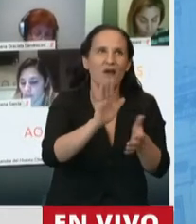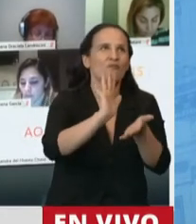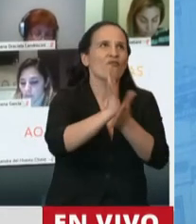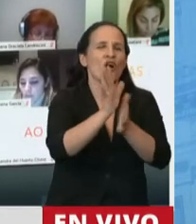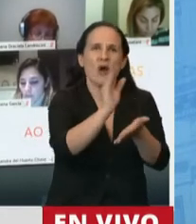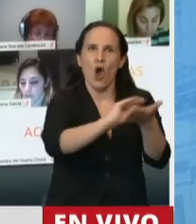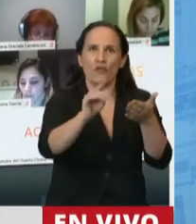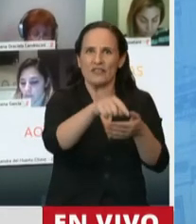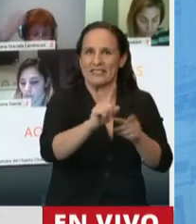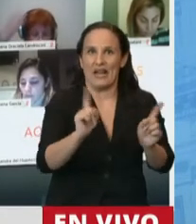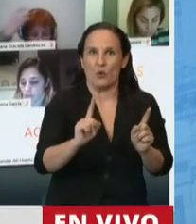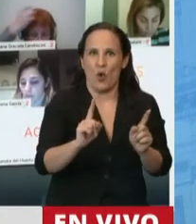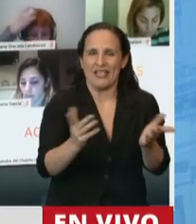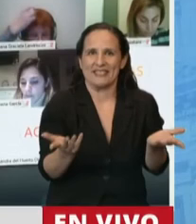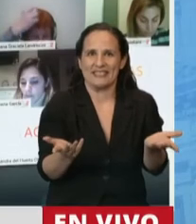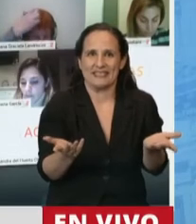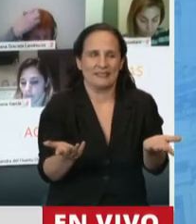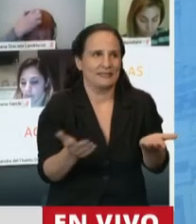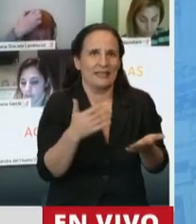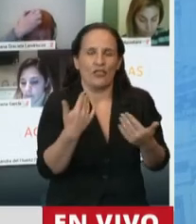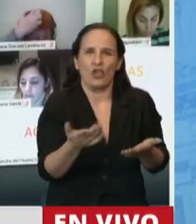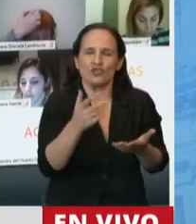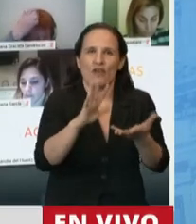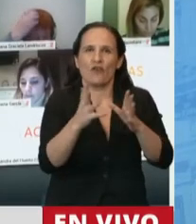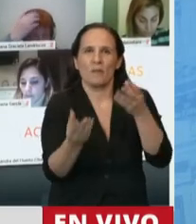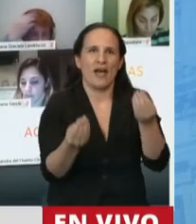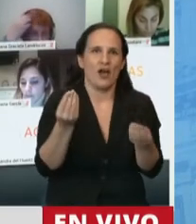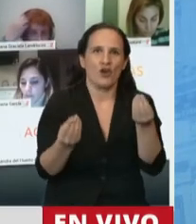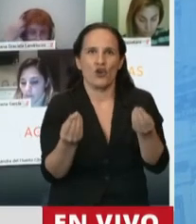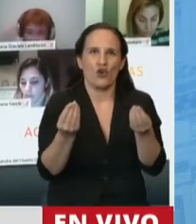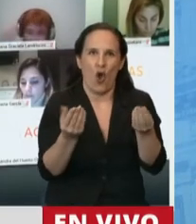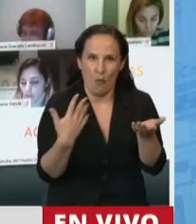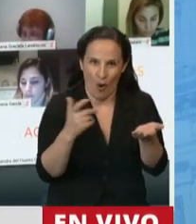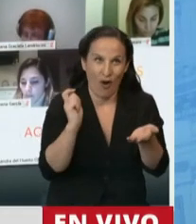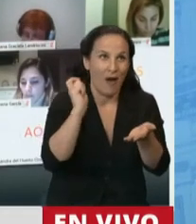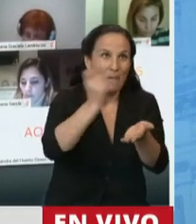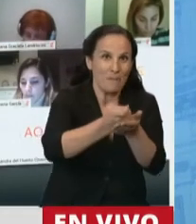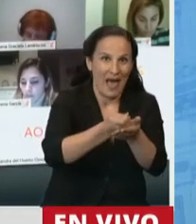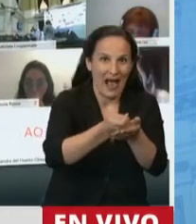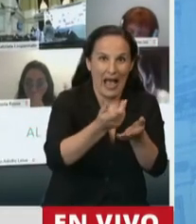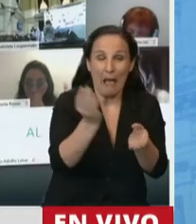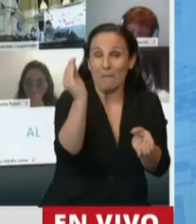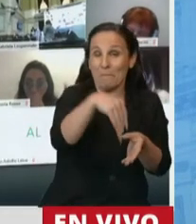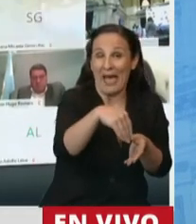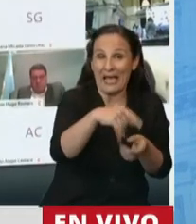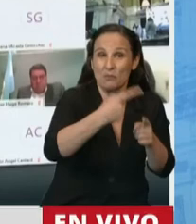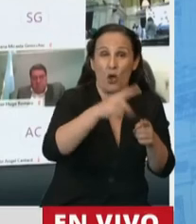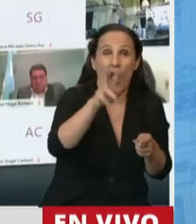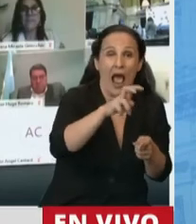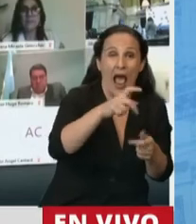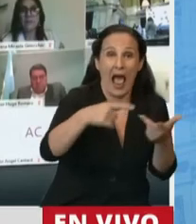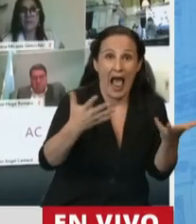oficina. Entonces tampoco hay un plus allí que se pague a los trabajadores de alquiler.